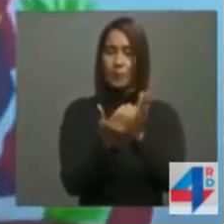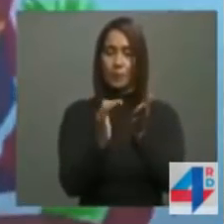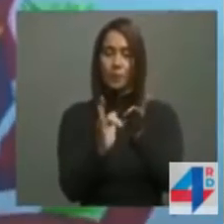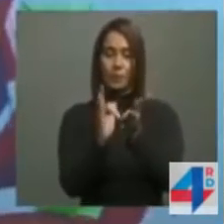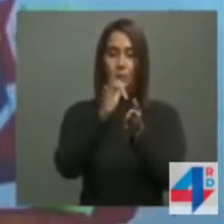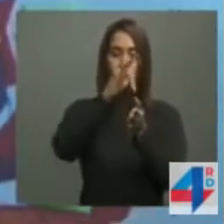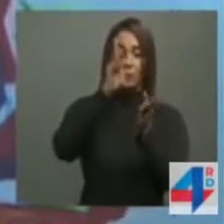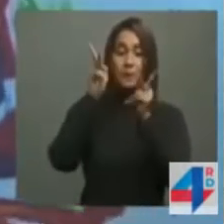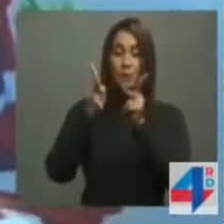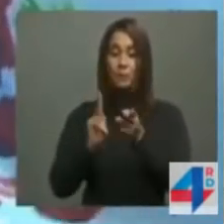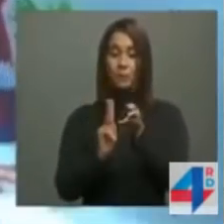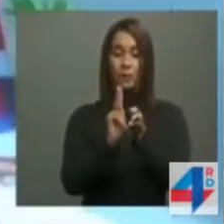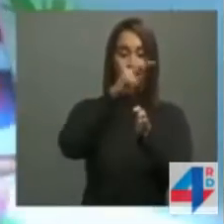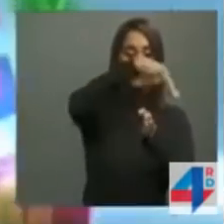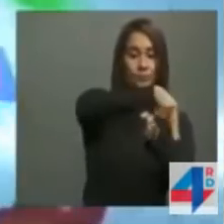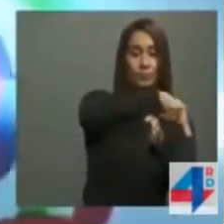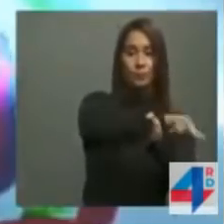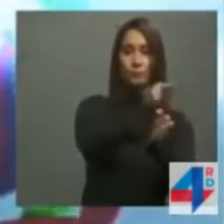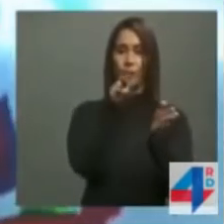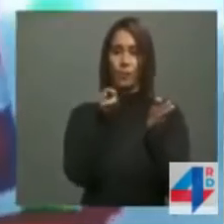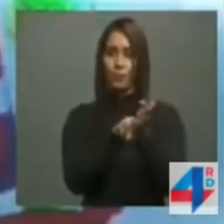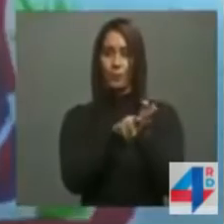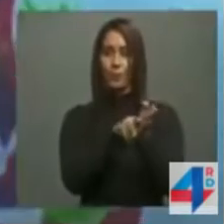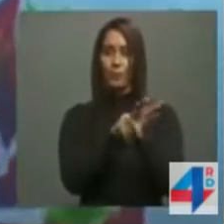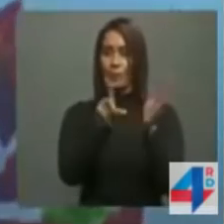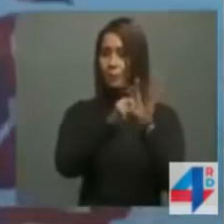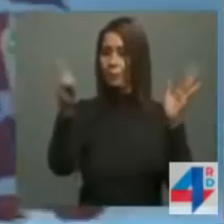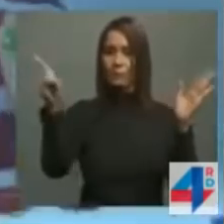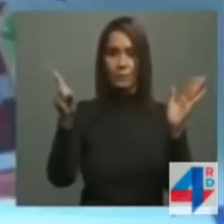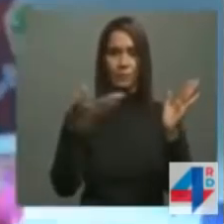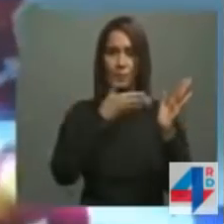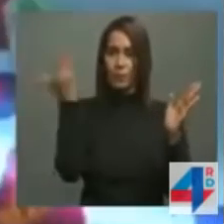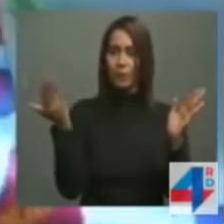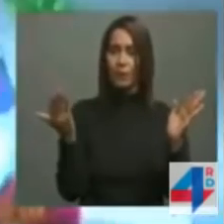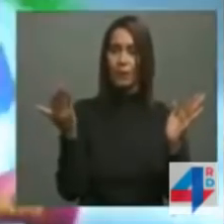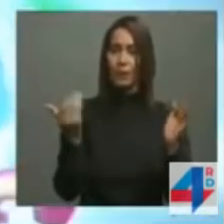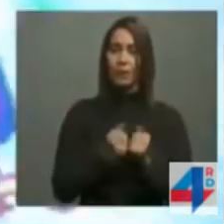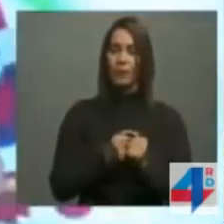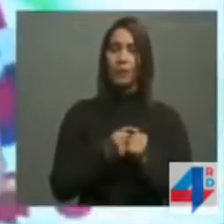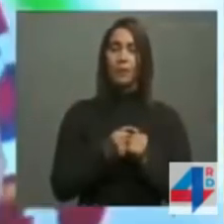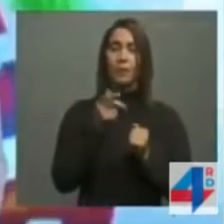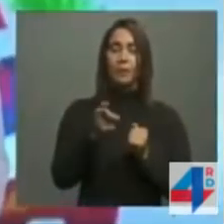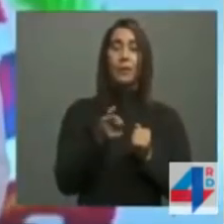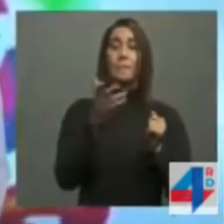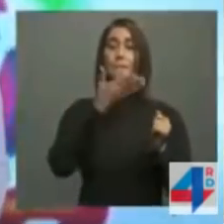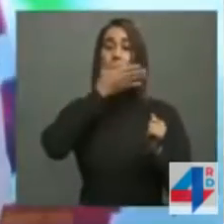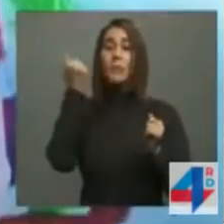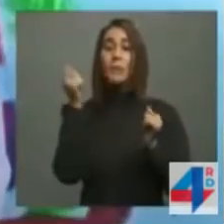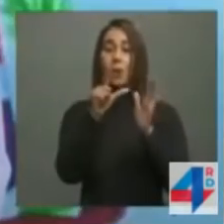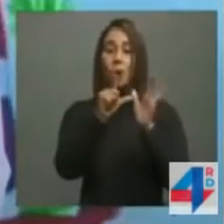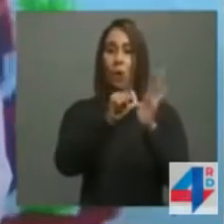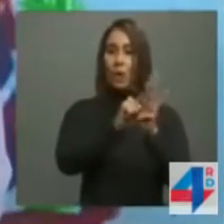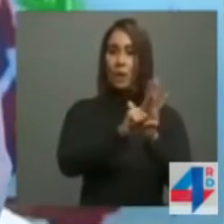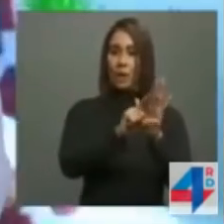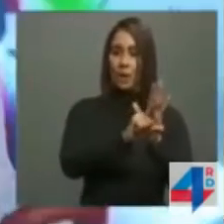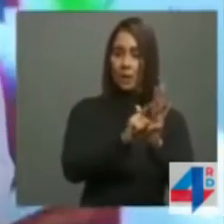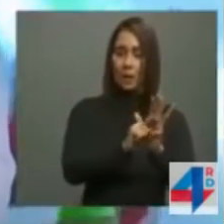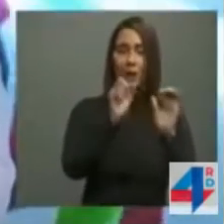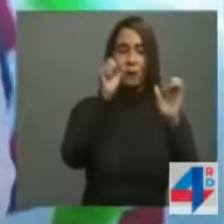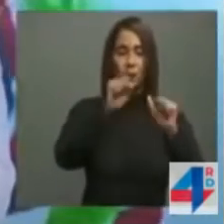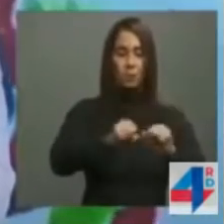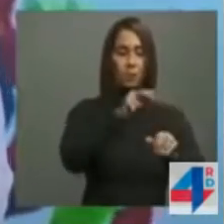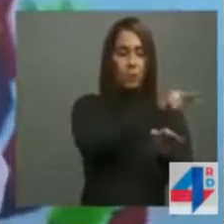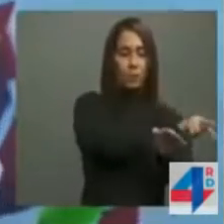migración irregular que viola la soberanía de los países, apostando por la vía legal como la única forma